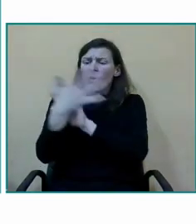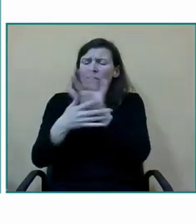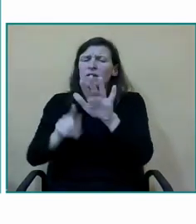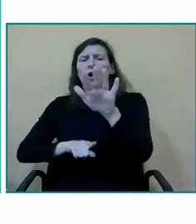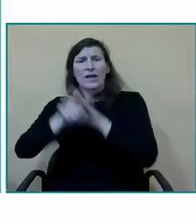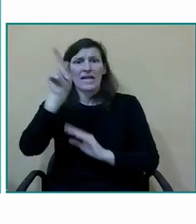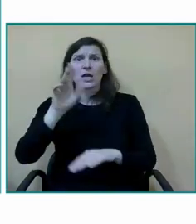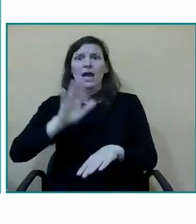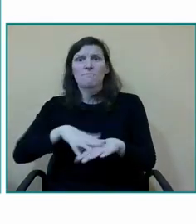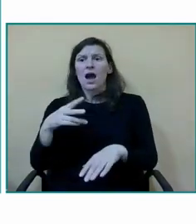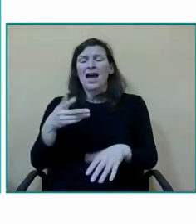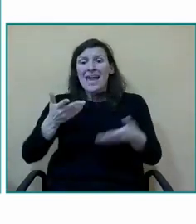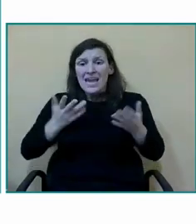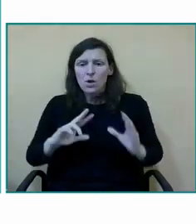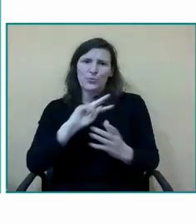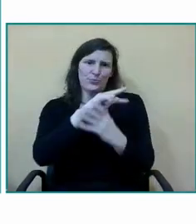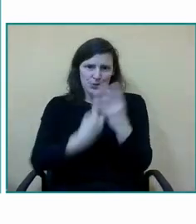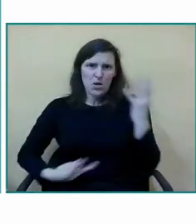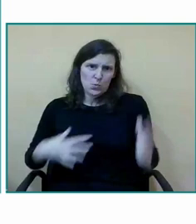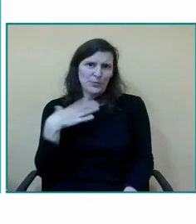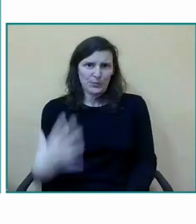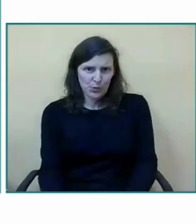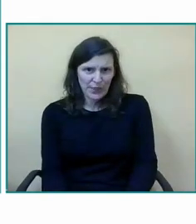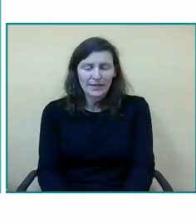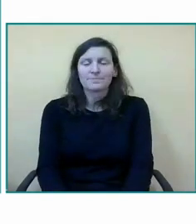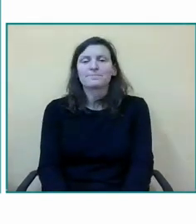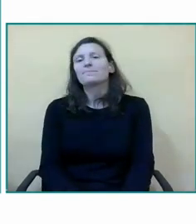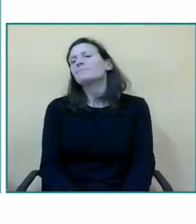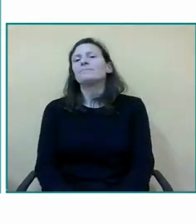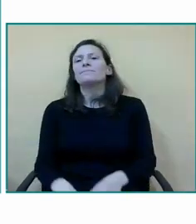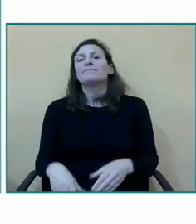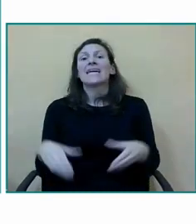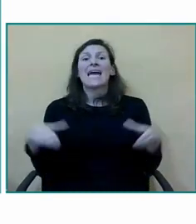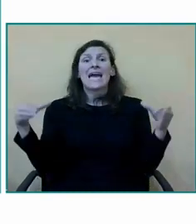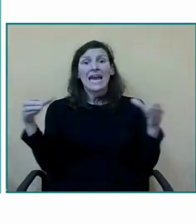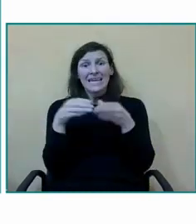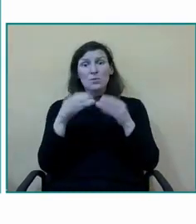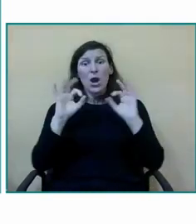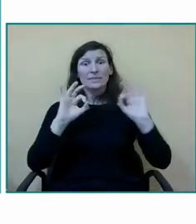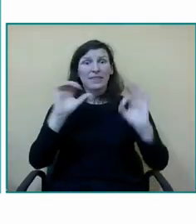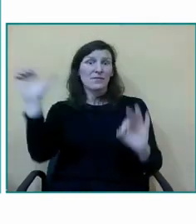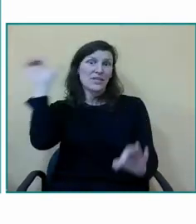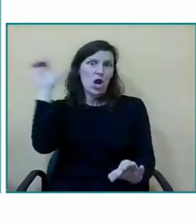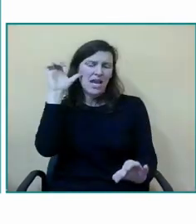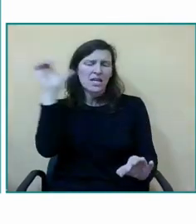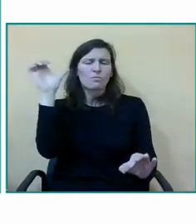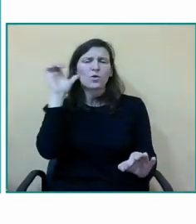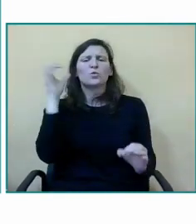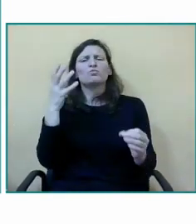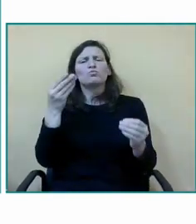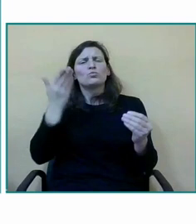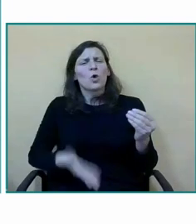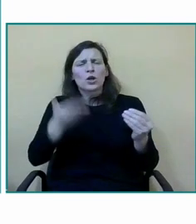también contamos con los equipos de deficiencia auditiva que nos van a dar también mucha información de otros alumnos que vienen de otros